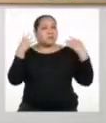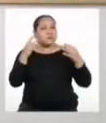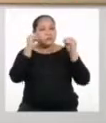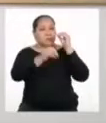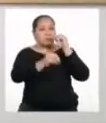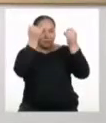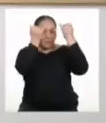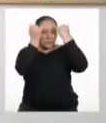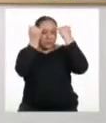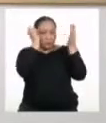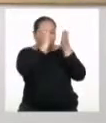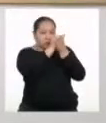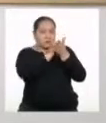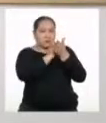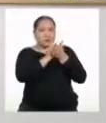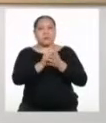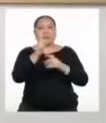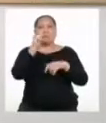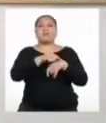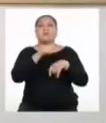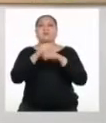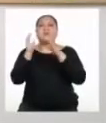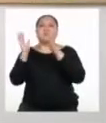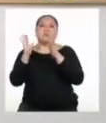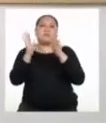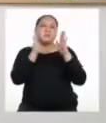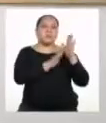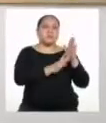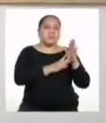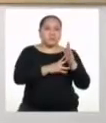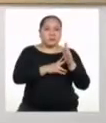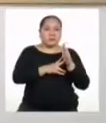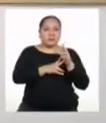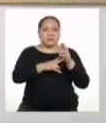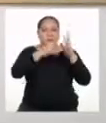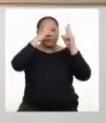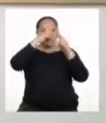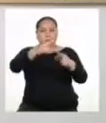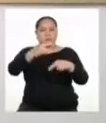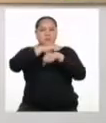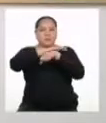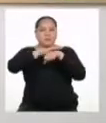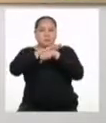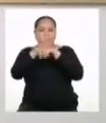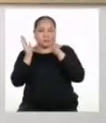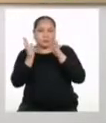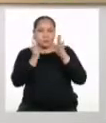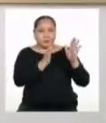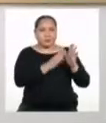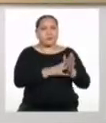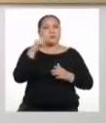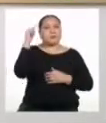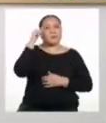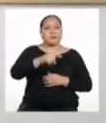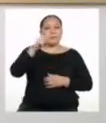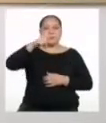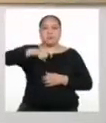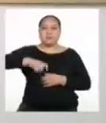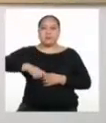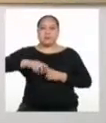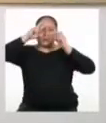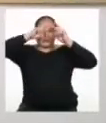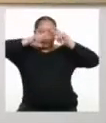ideas que quiero incluir en mi texto, es momento de organizarlas para que cumplan con nuestra planificación. Para ello, vamos a realizar un